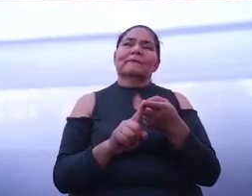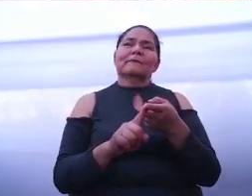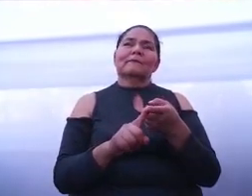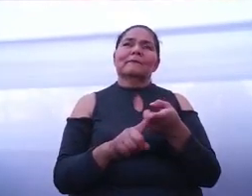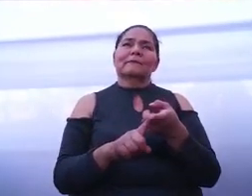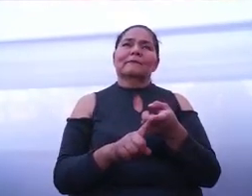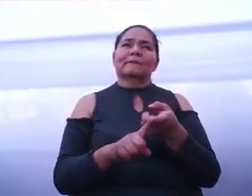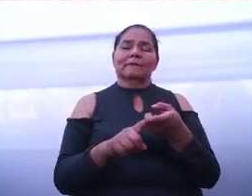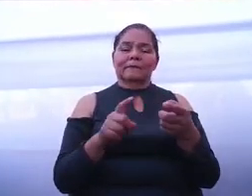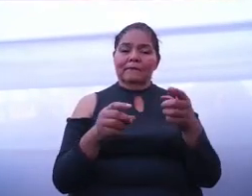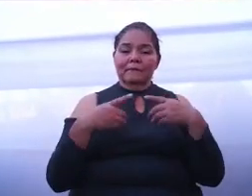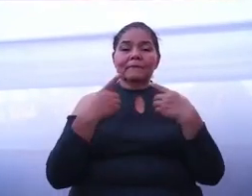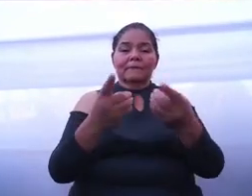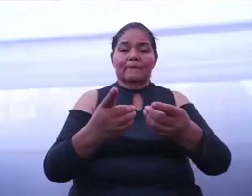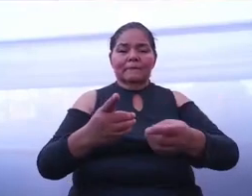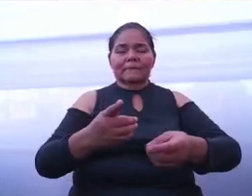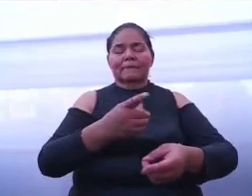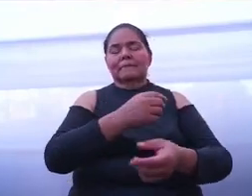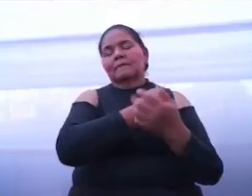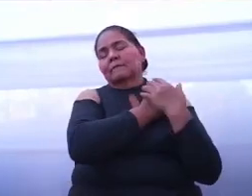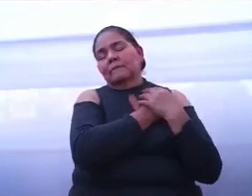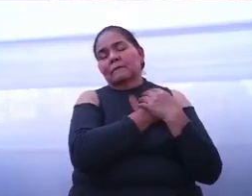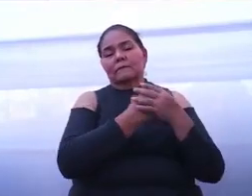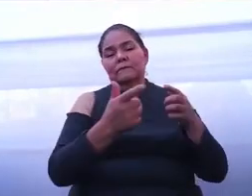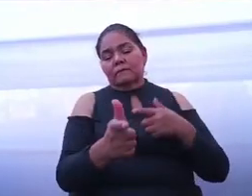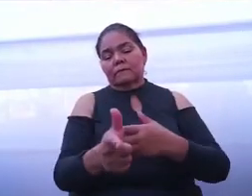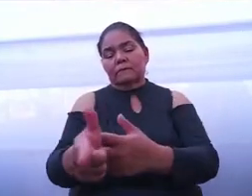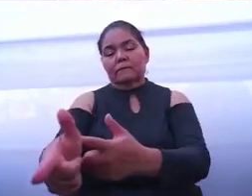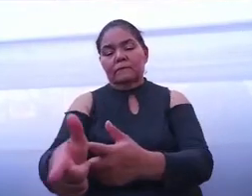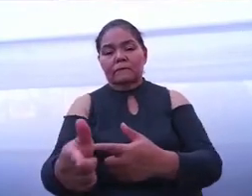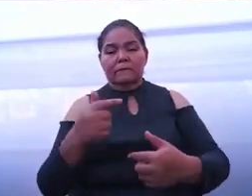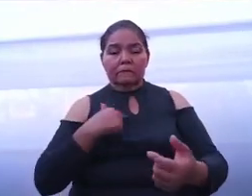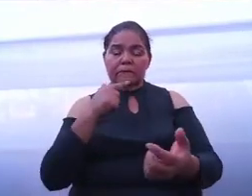seguir adelante. a mi esposa Laura.